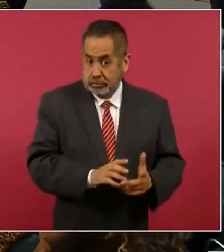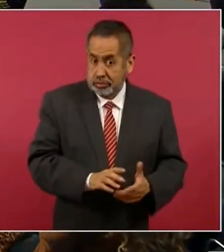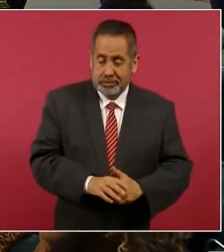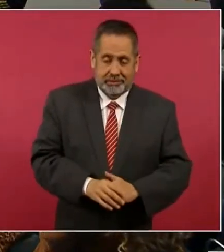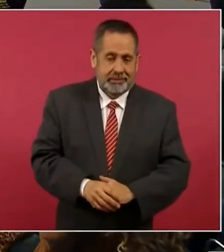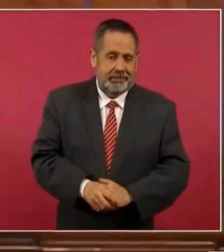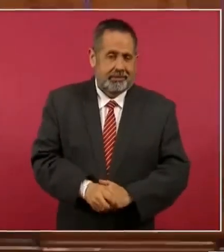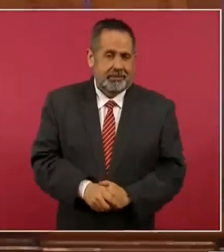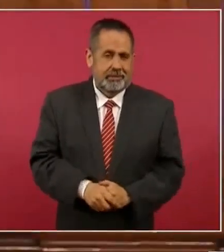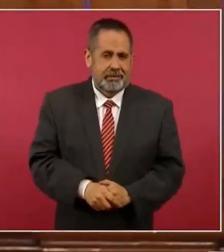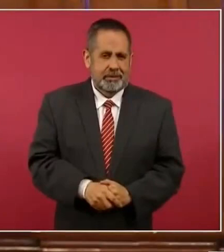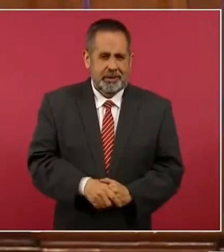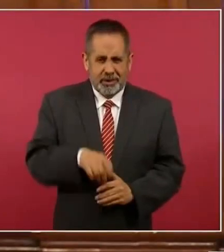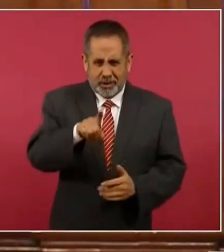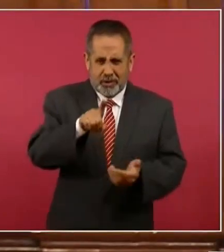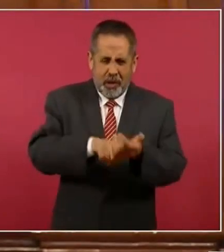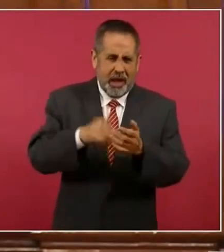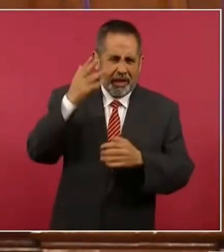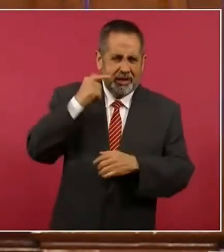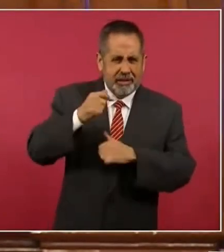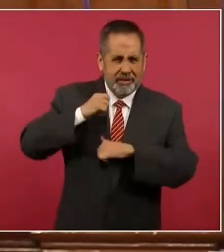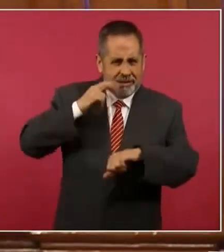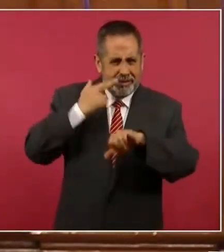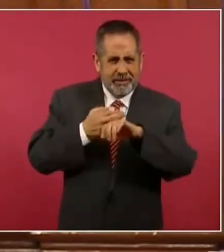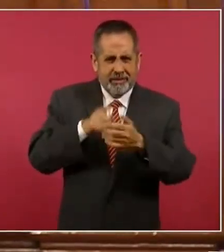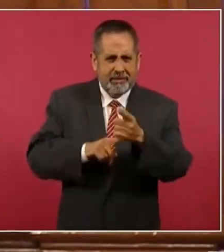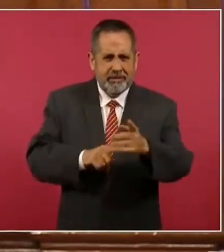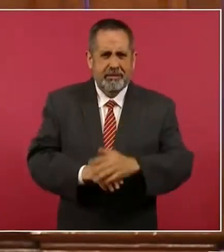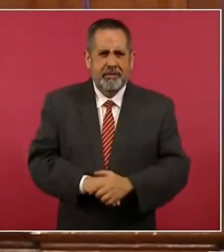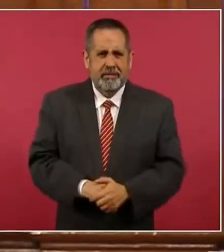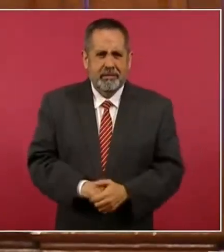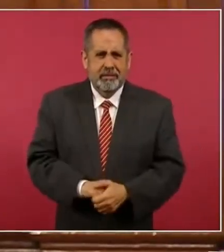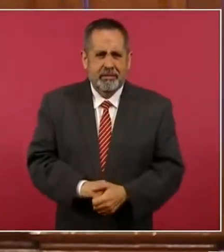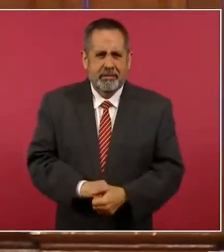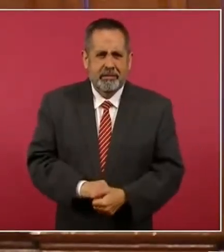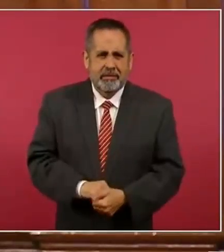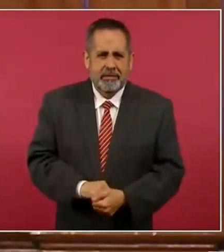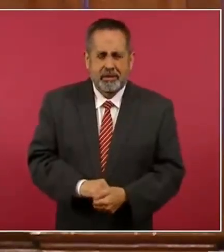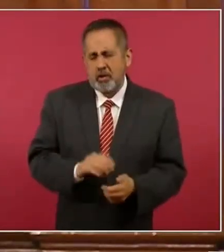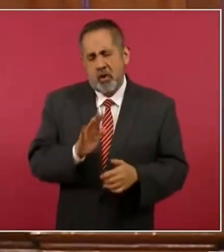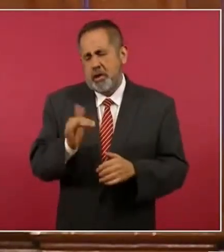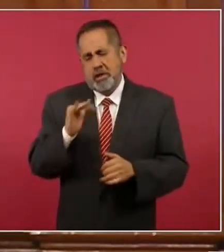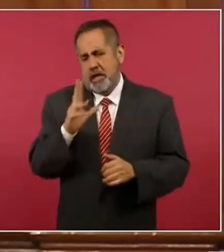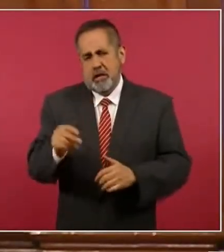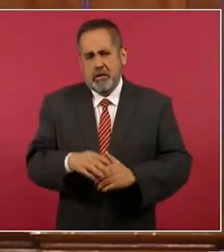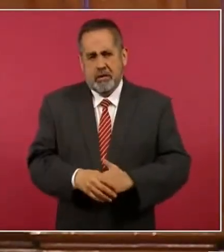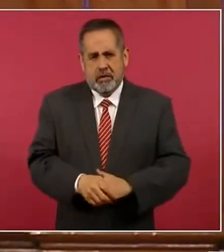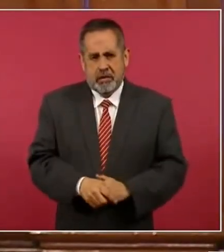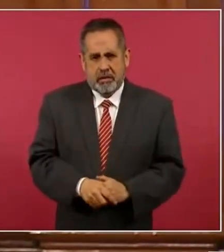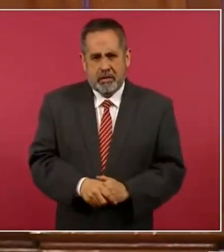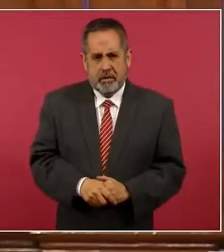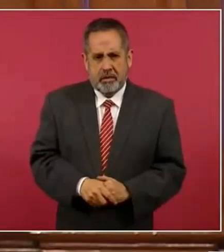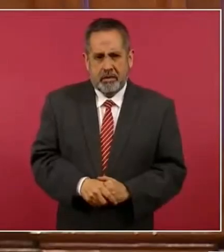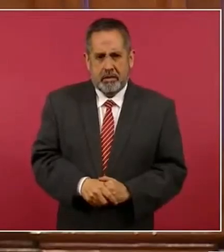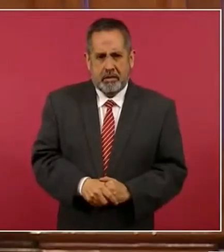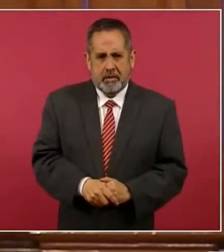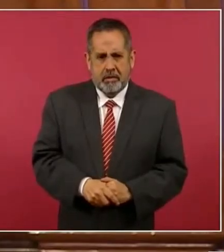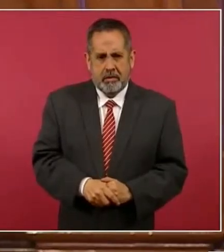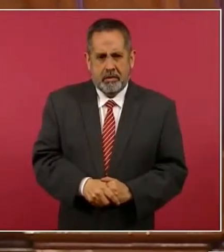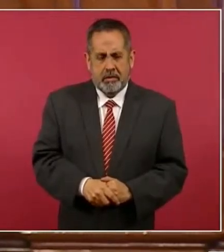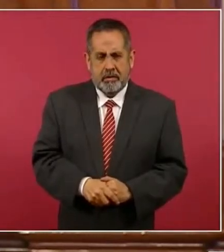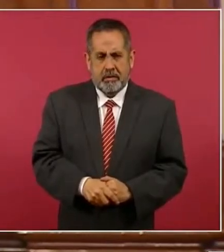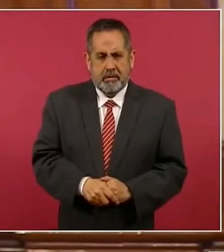¿tú tienes esa sección? ya no ya no igual